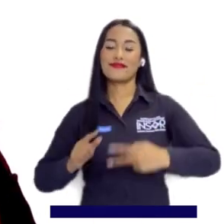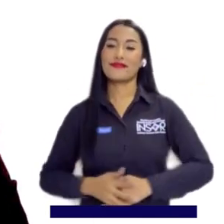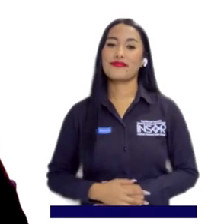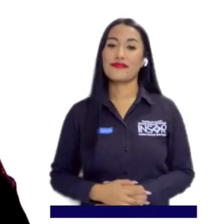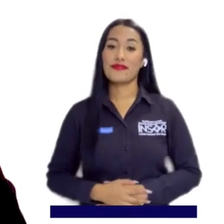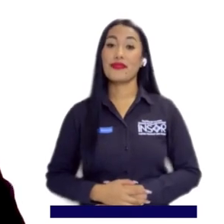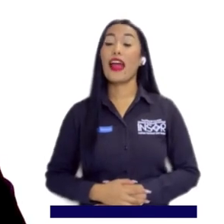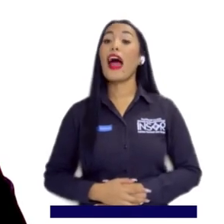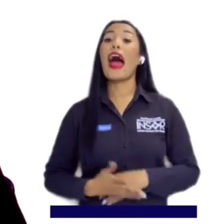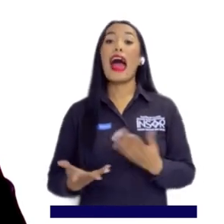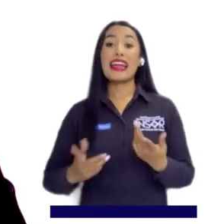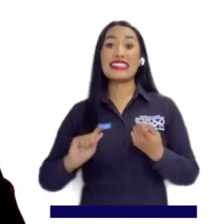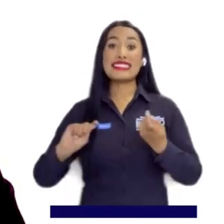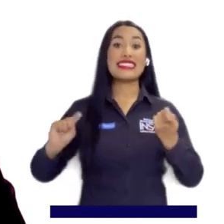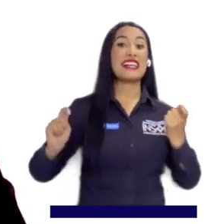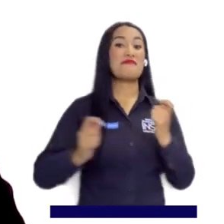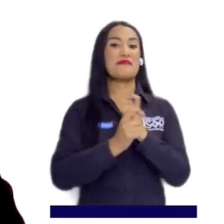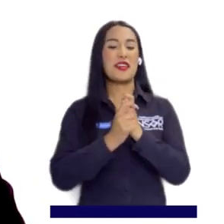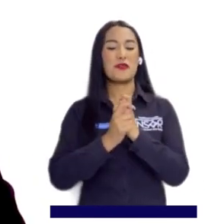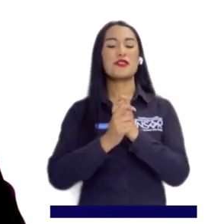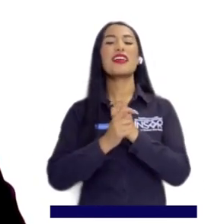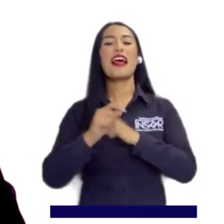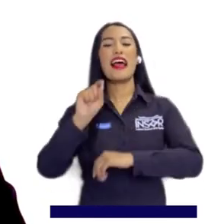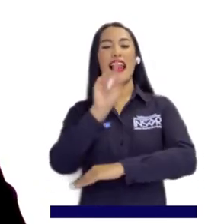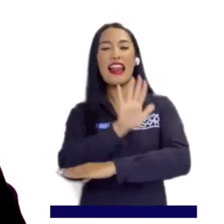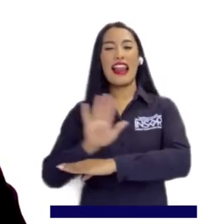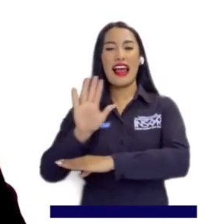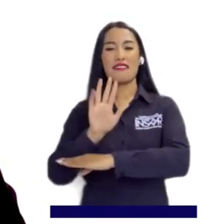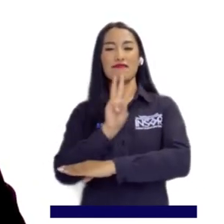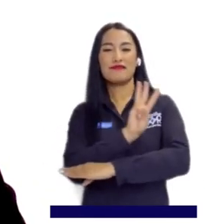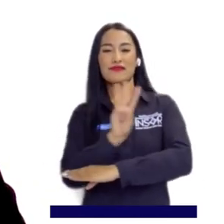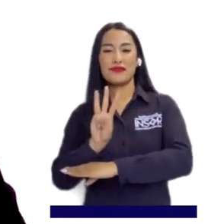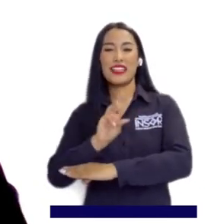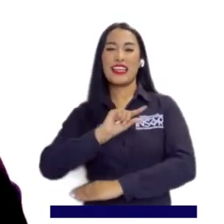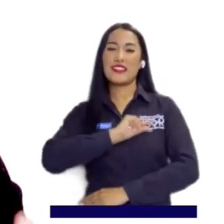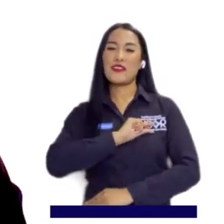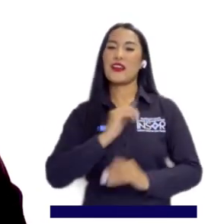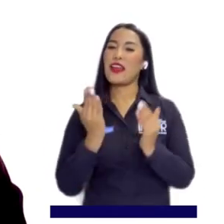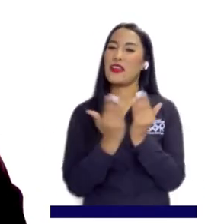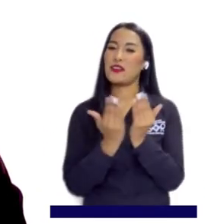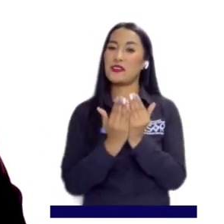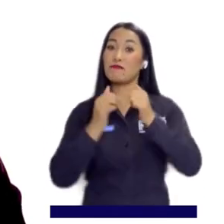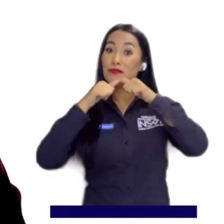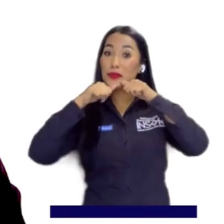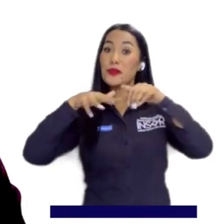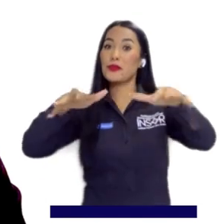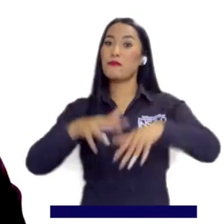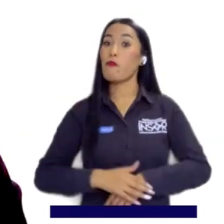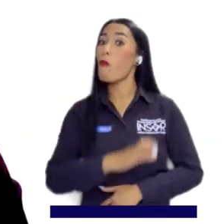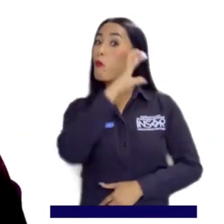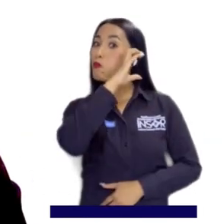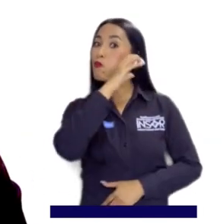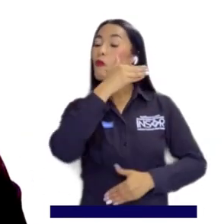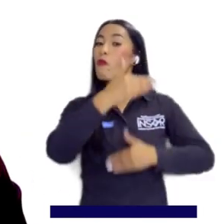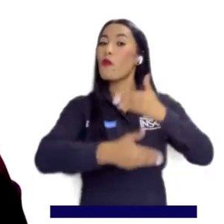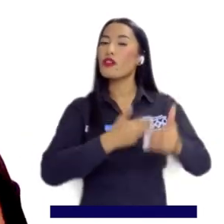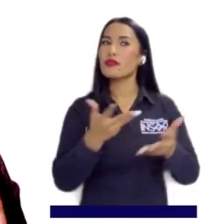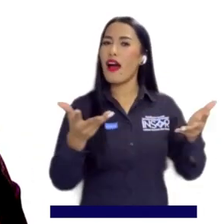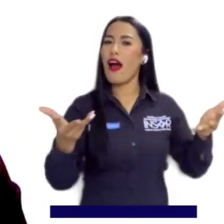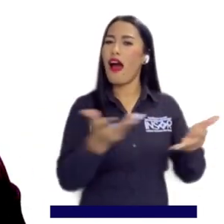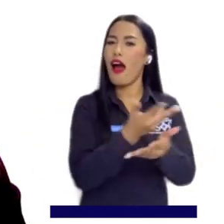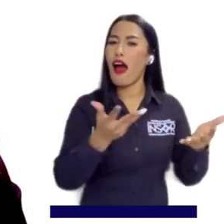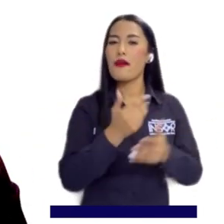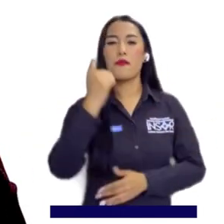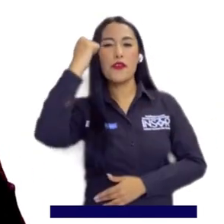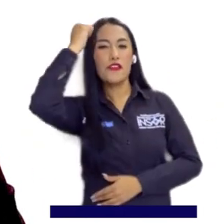En segundo lugar, reformamos y relanzamos la plataforma Insor Educativo. Hoy esta plataforma permite realizar procesos